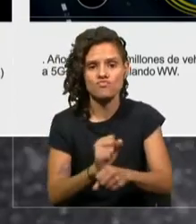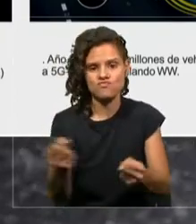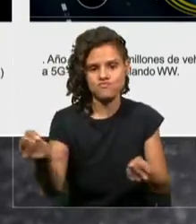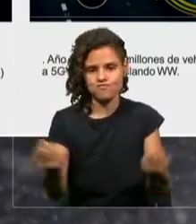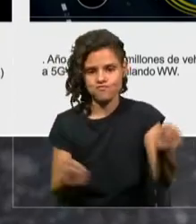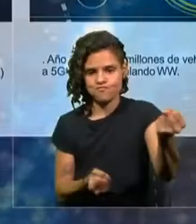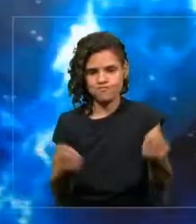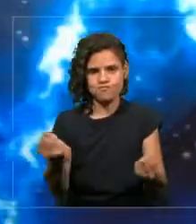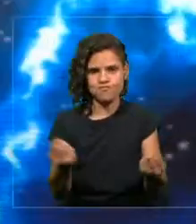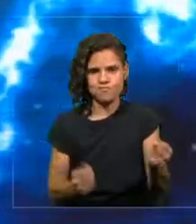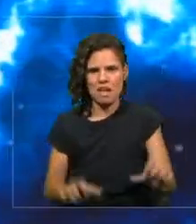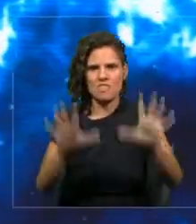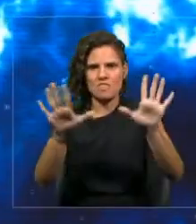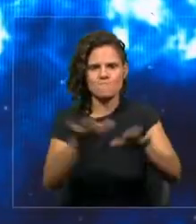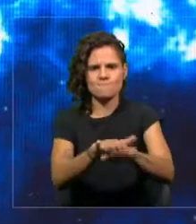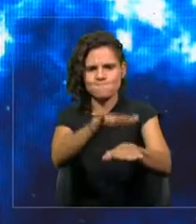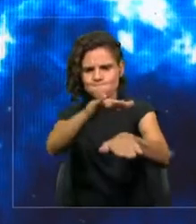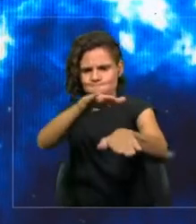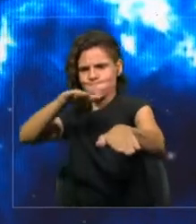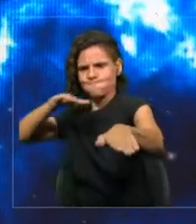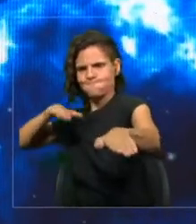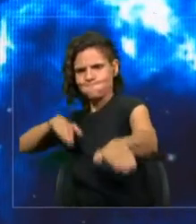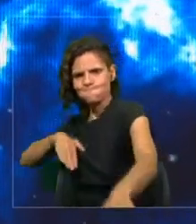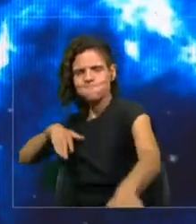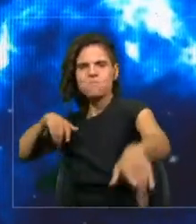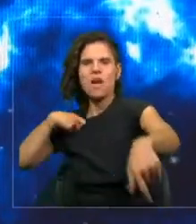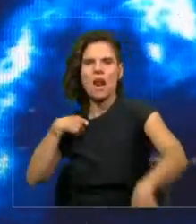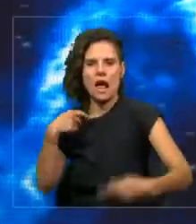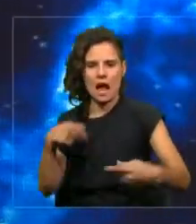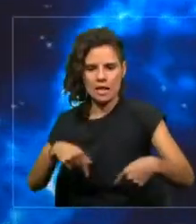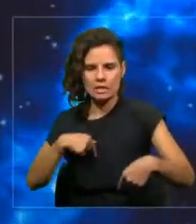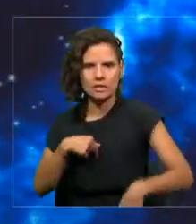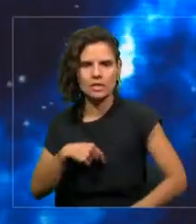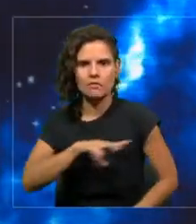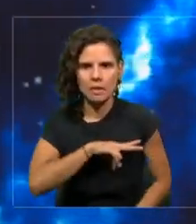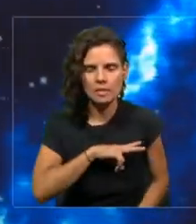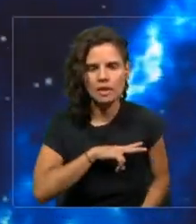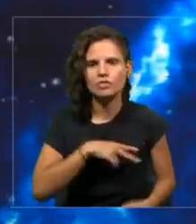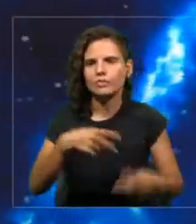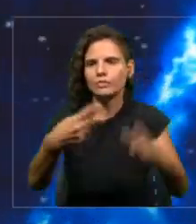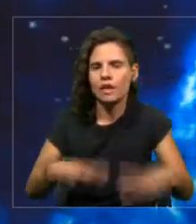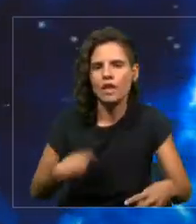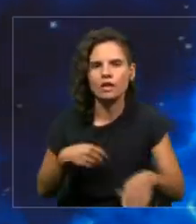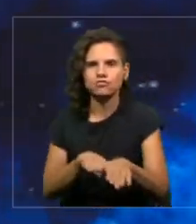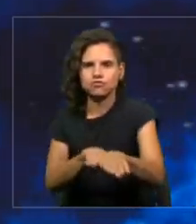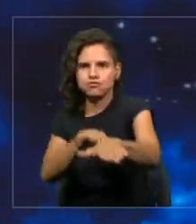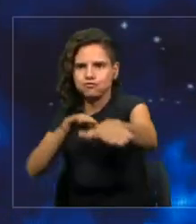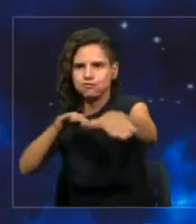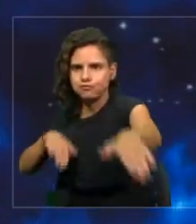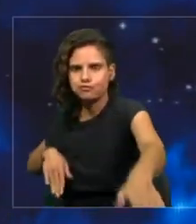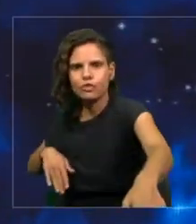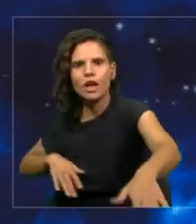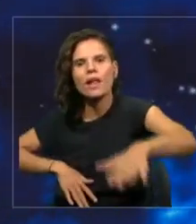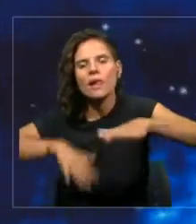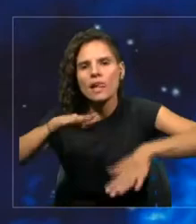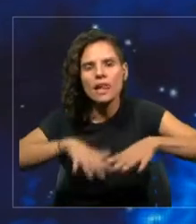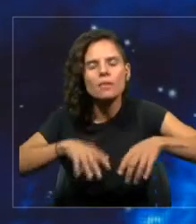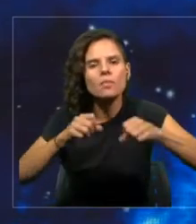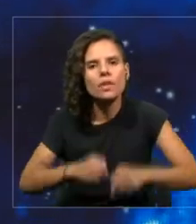Valparaíso o de aquí a Viña del Mar para poder suministrar ahora que es verano por allá toda la